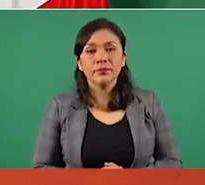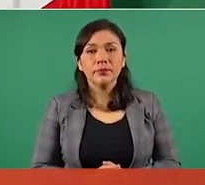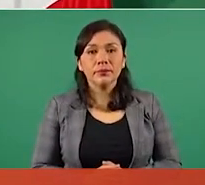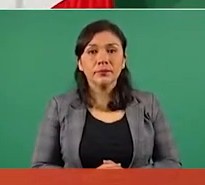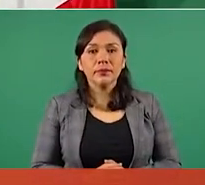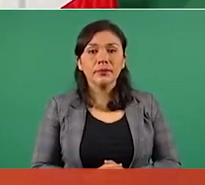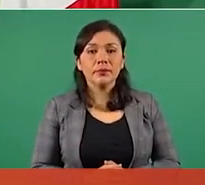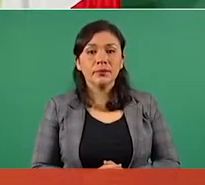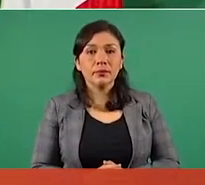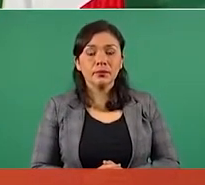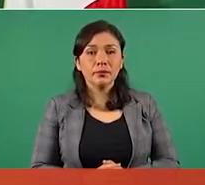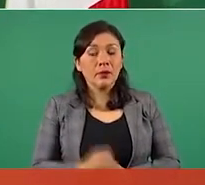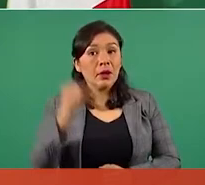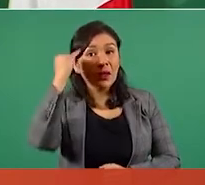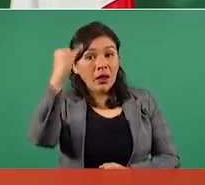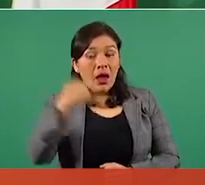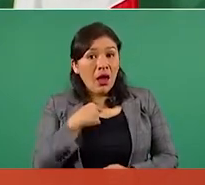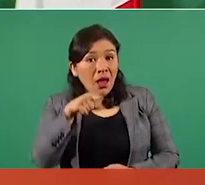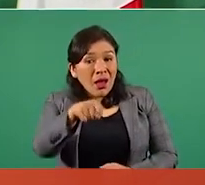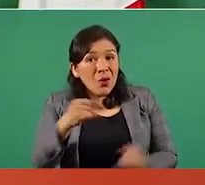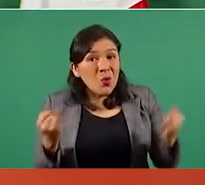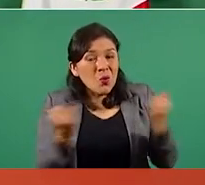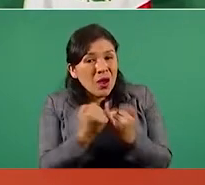coincidimos contigo.